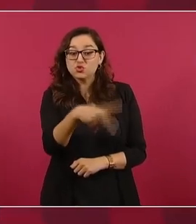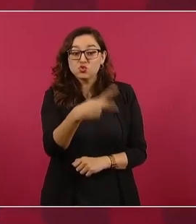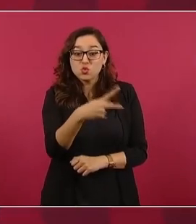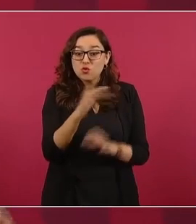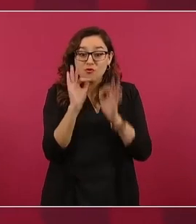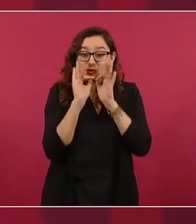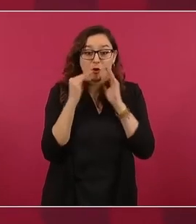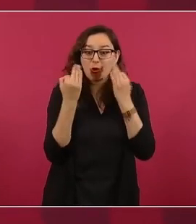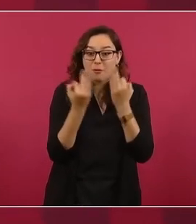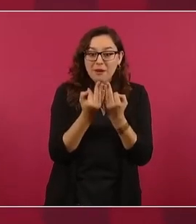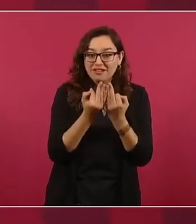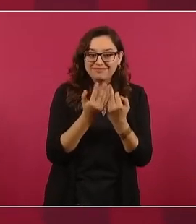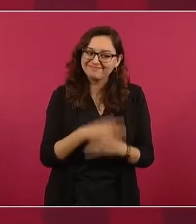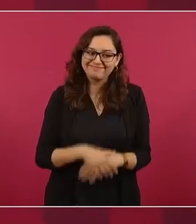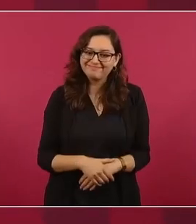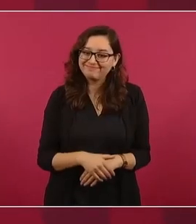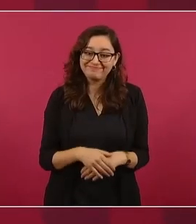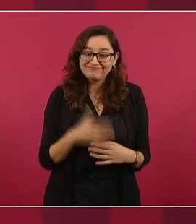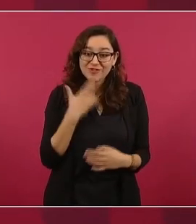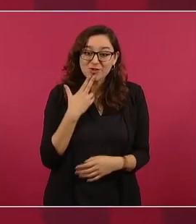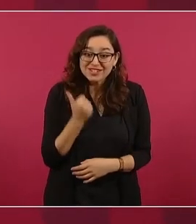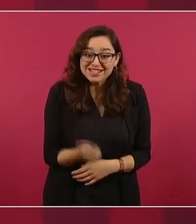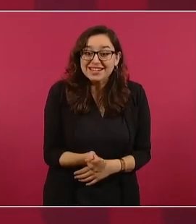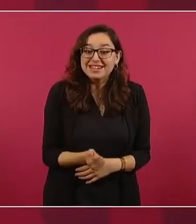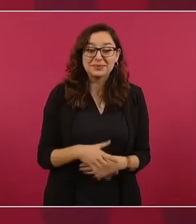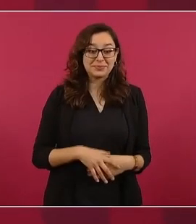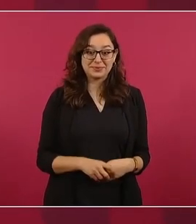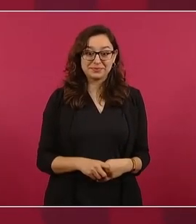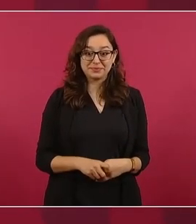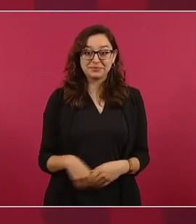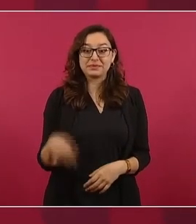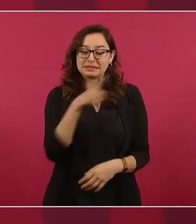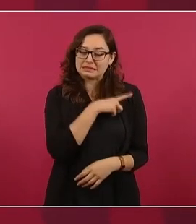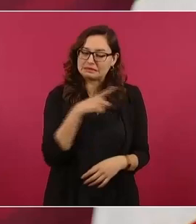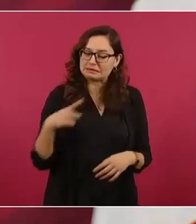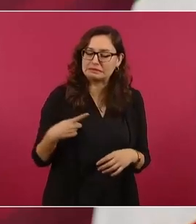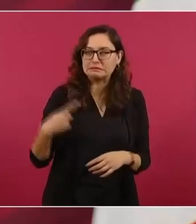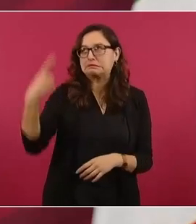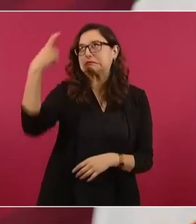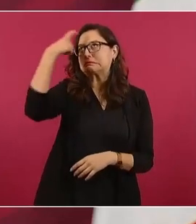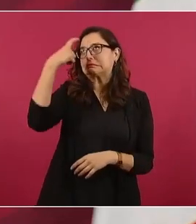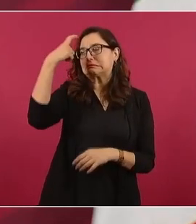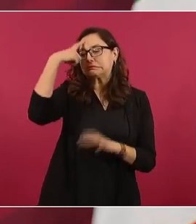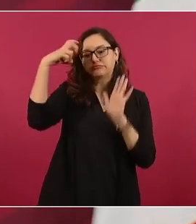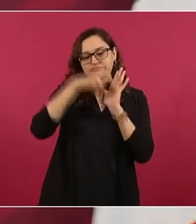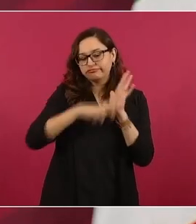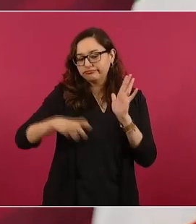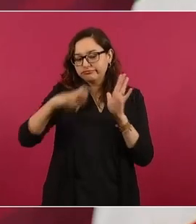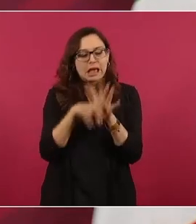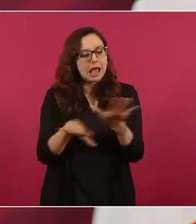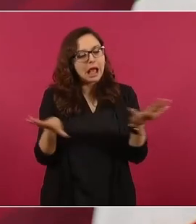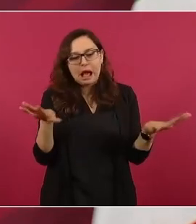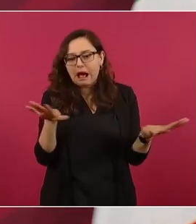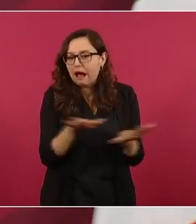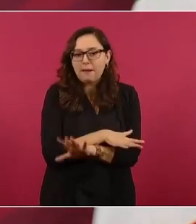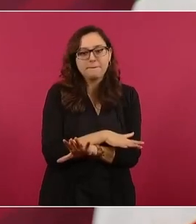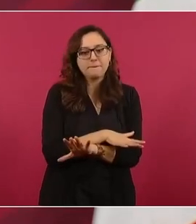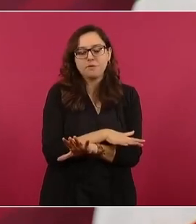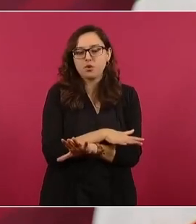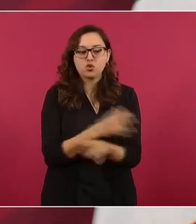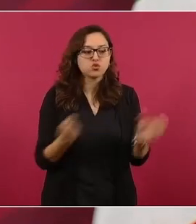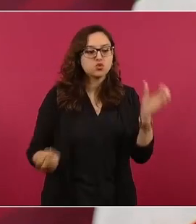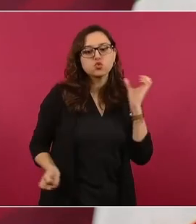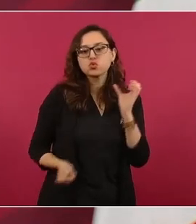Tienen que hacer un análisis de otro